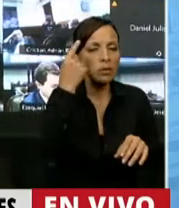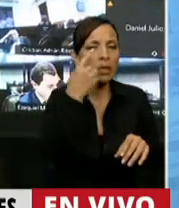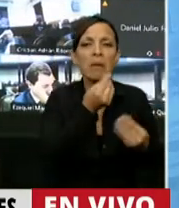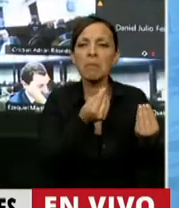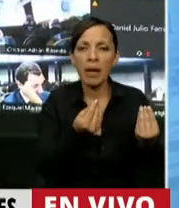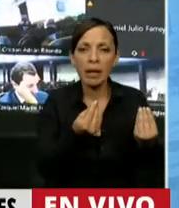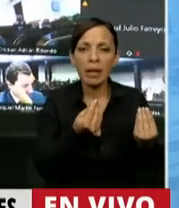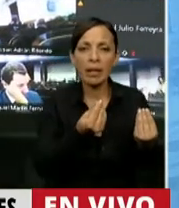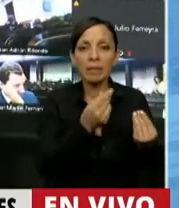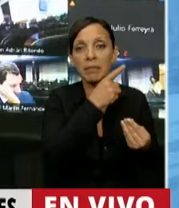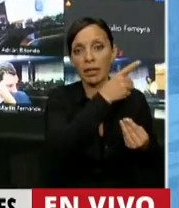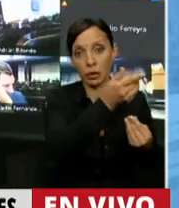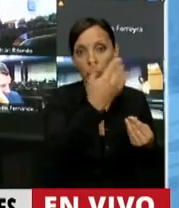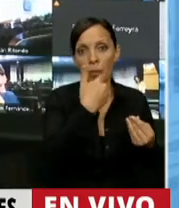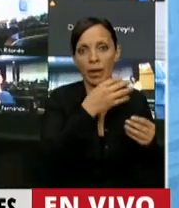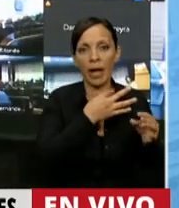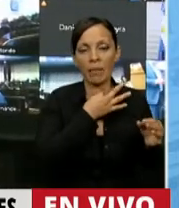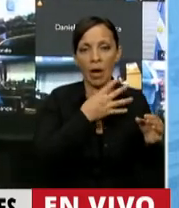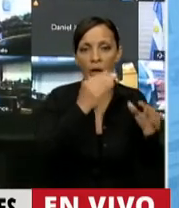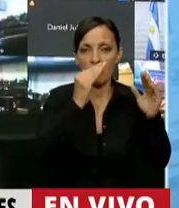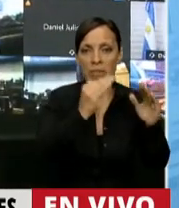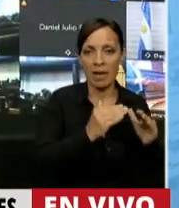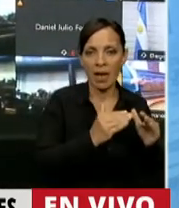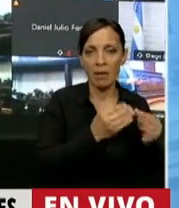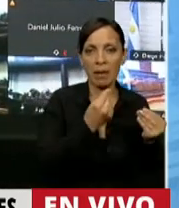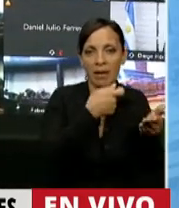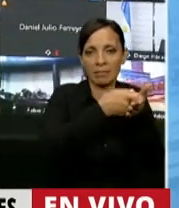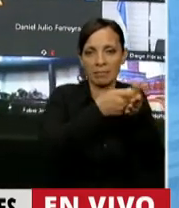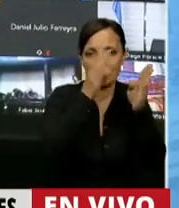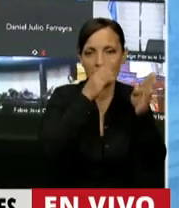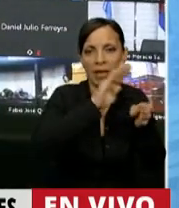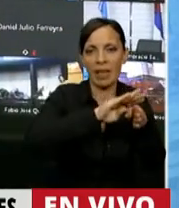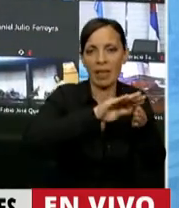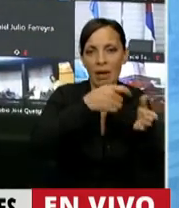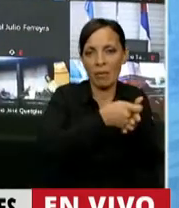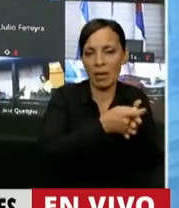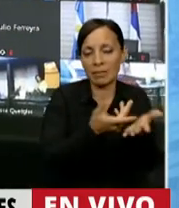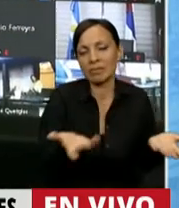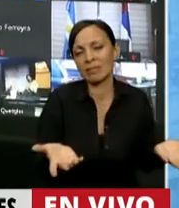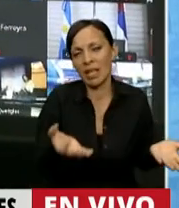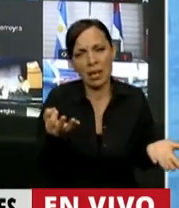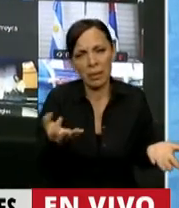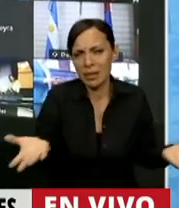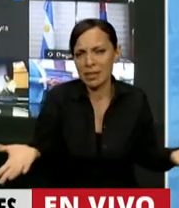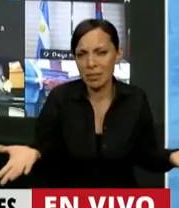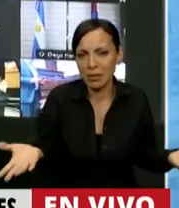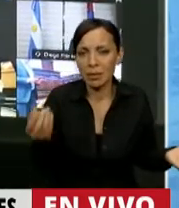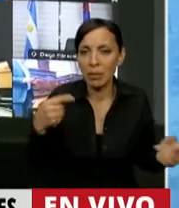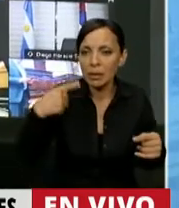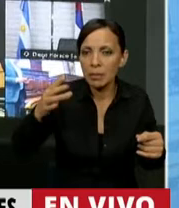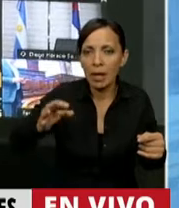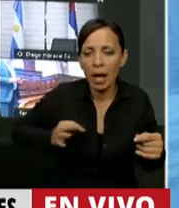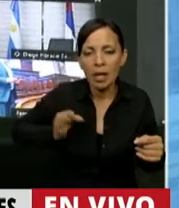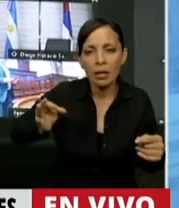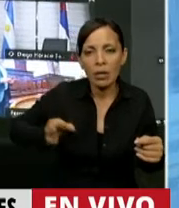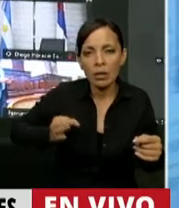Para pagar la deuda. Es fantástico, porque pasan los gobiernos, pasan las décadas, y siempre volvemos al